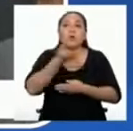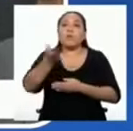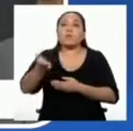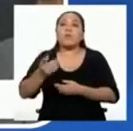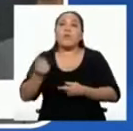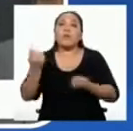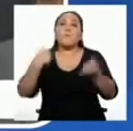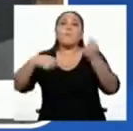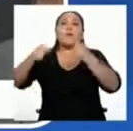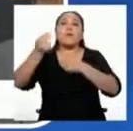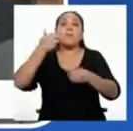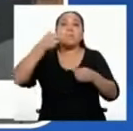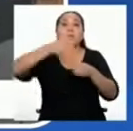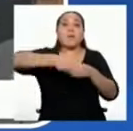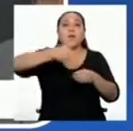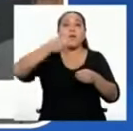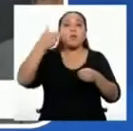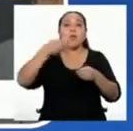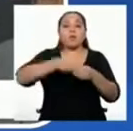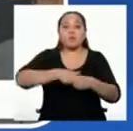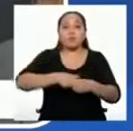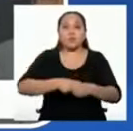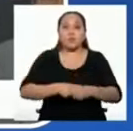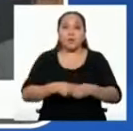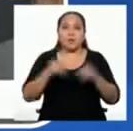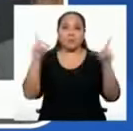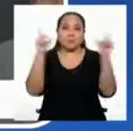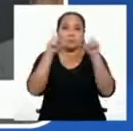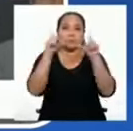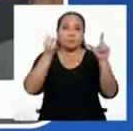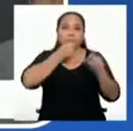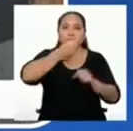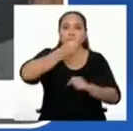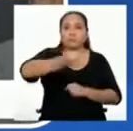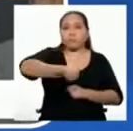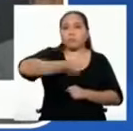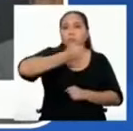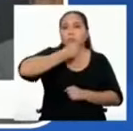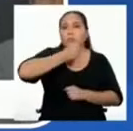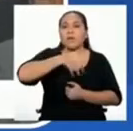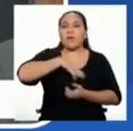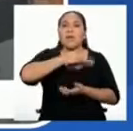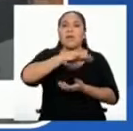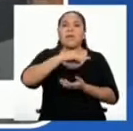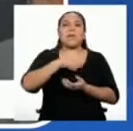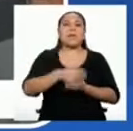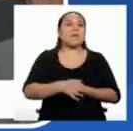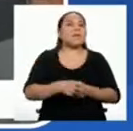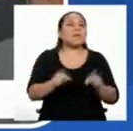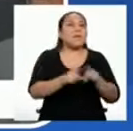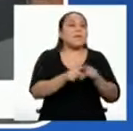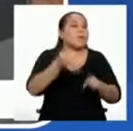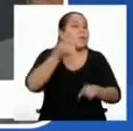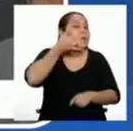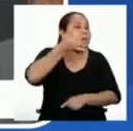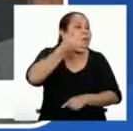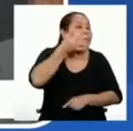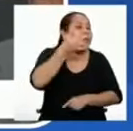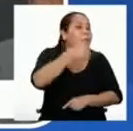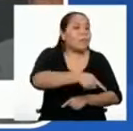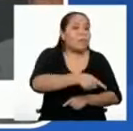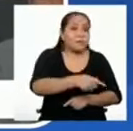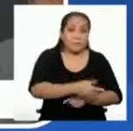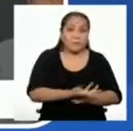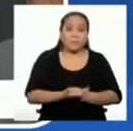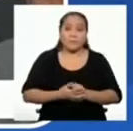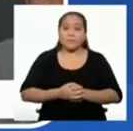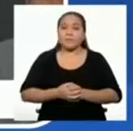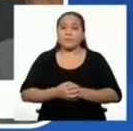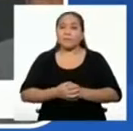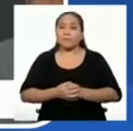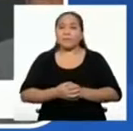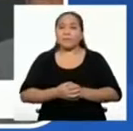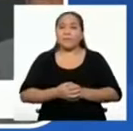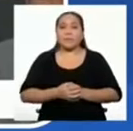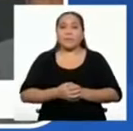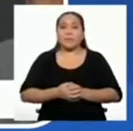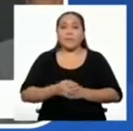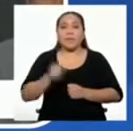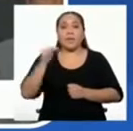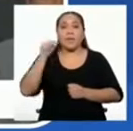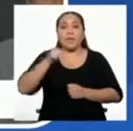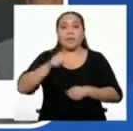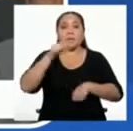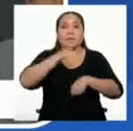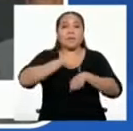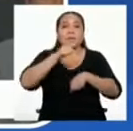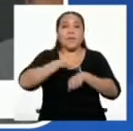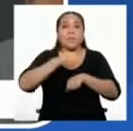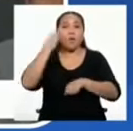combustible, medios de comunicación y centrales de atención telefónica. Durante el